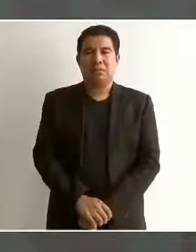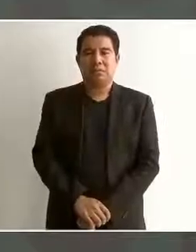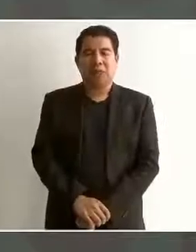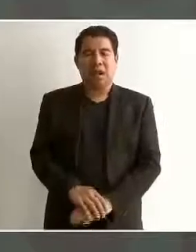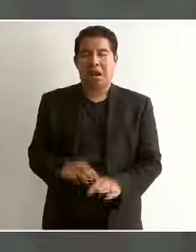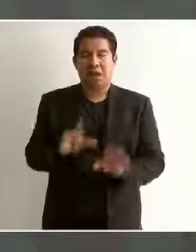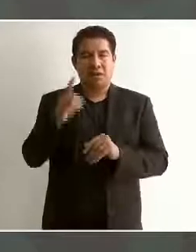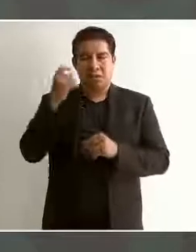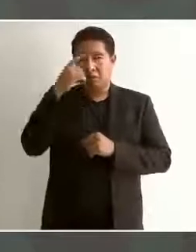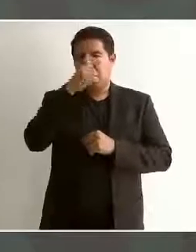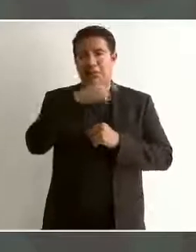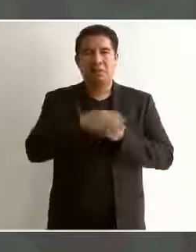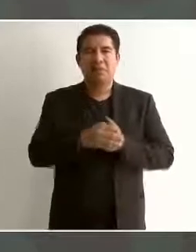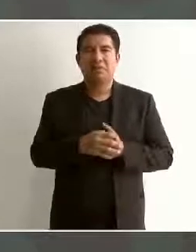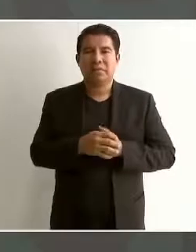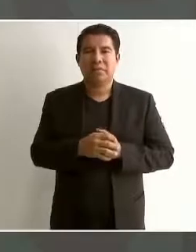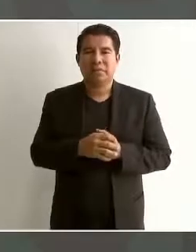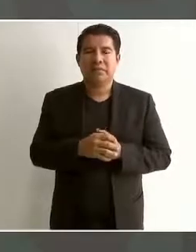difícil